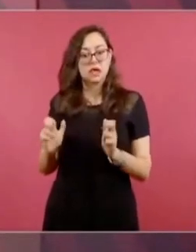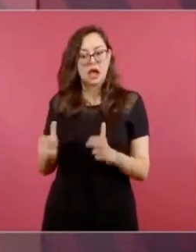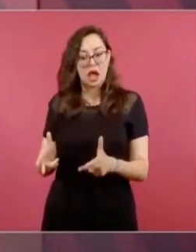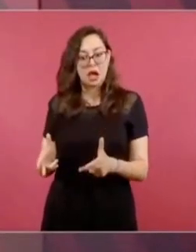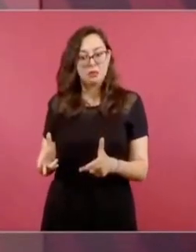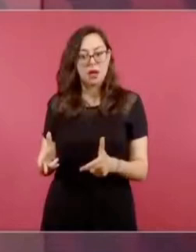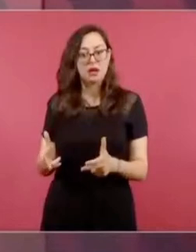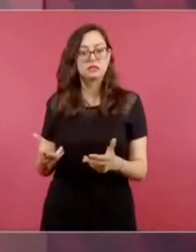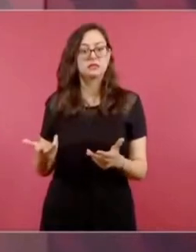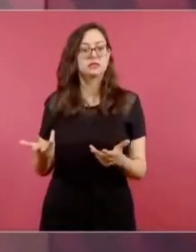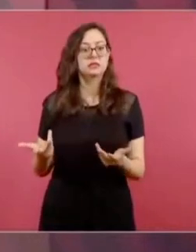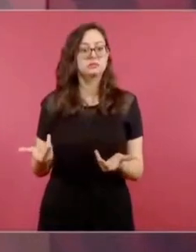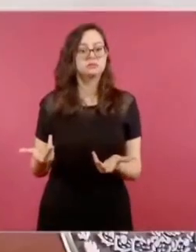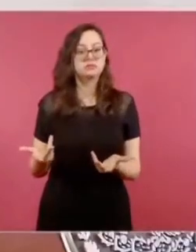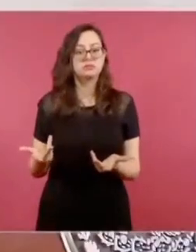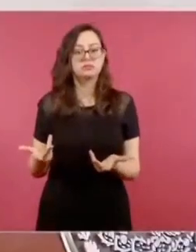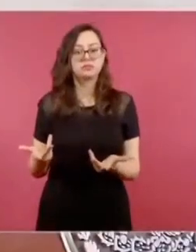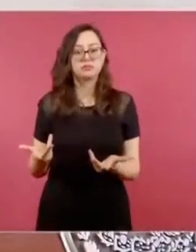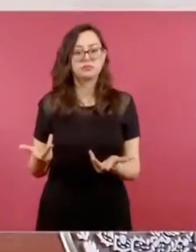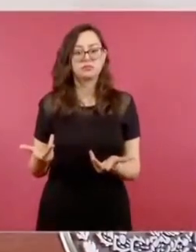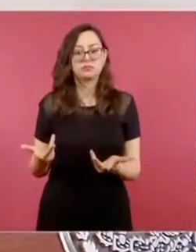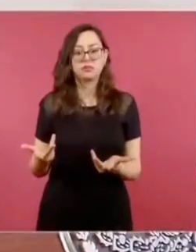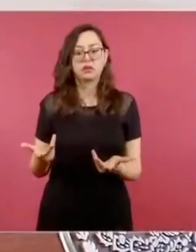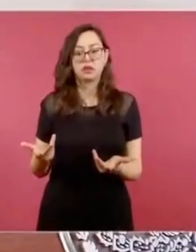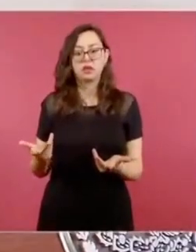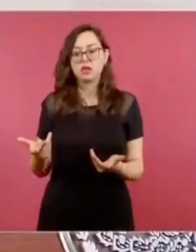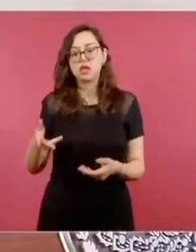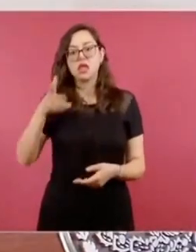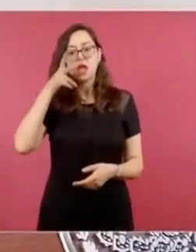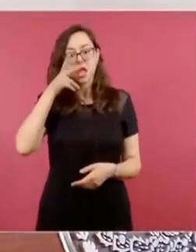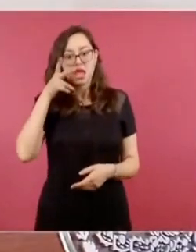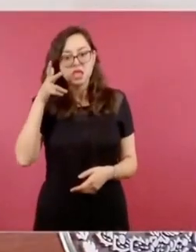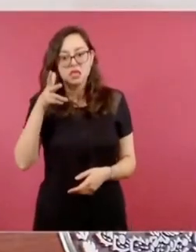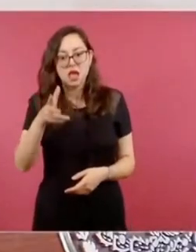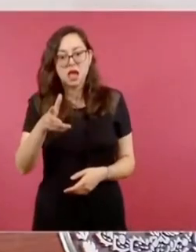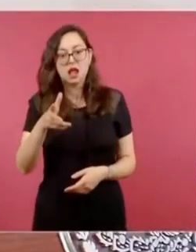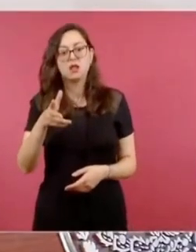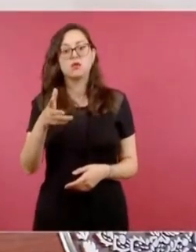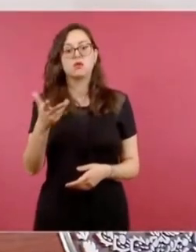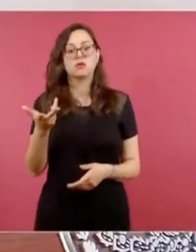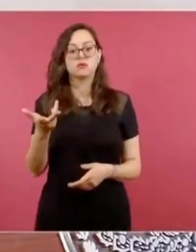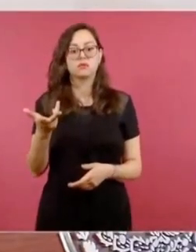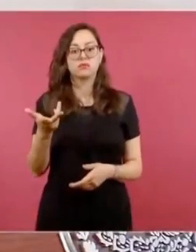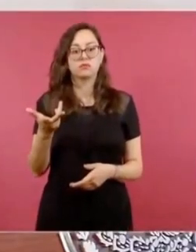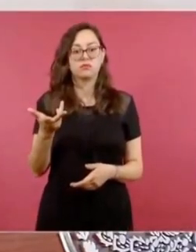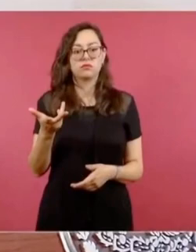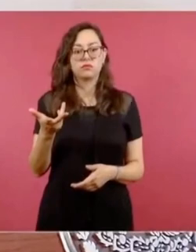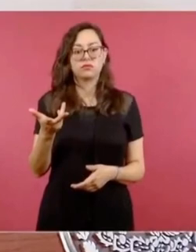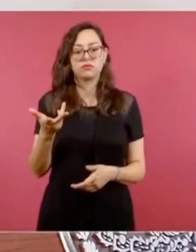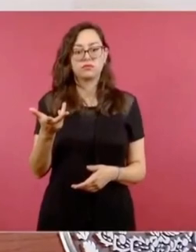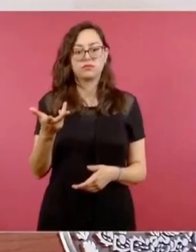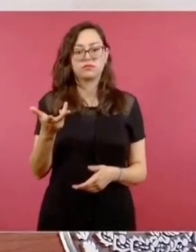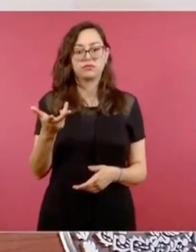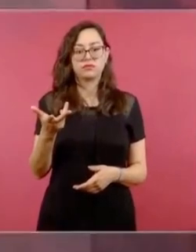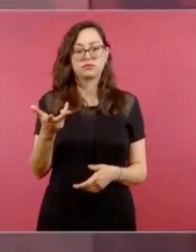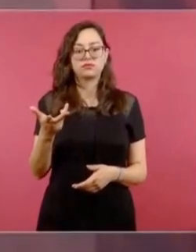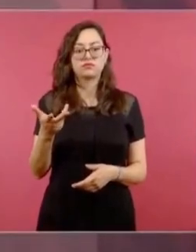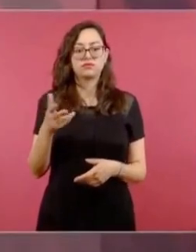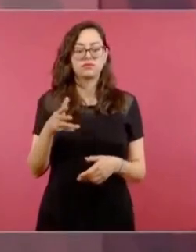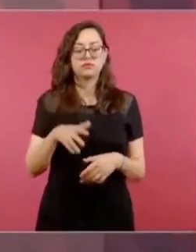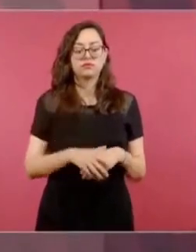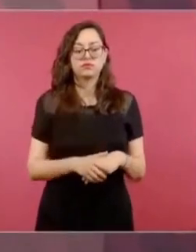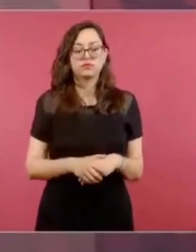Hidalgo, de La Huasteca,